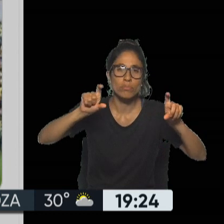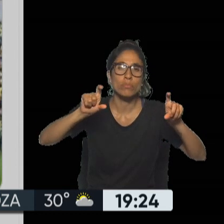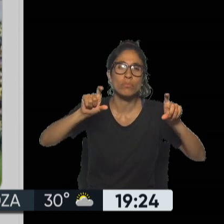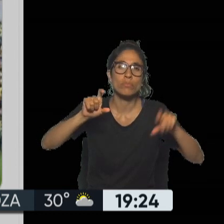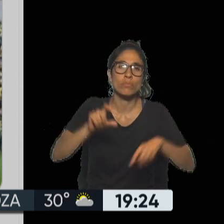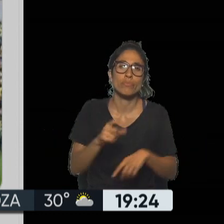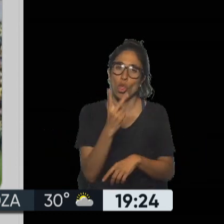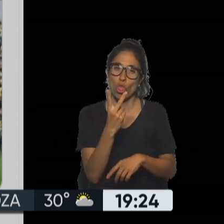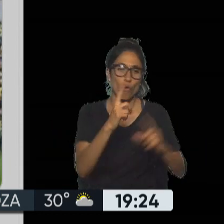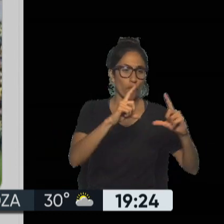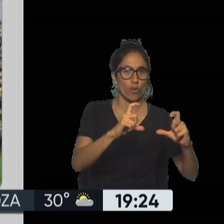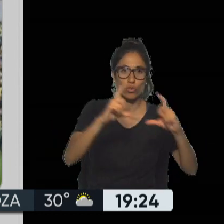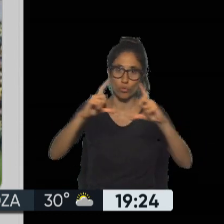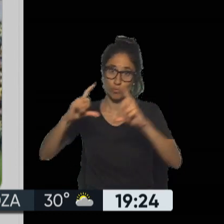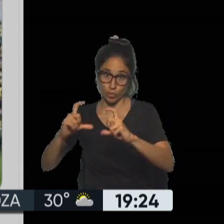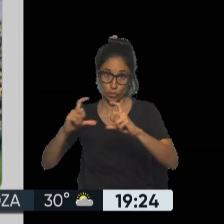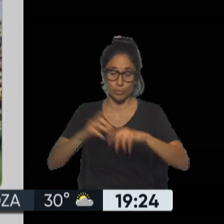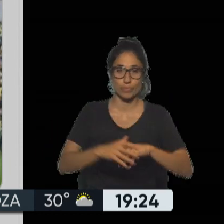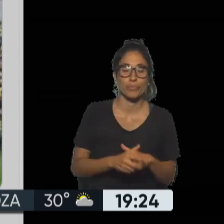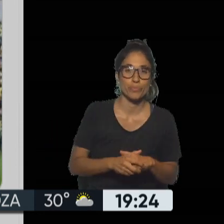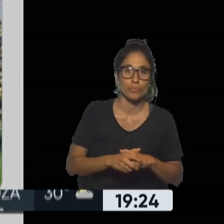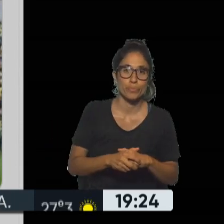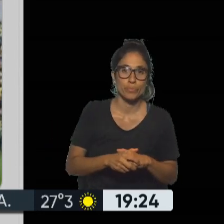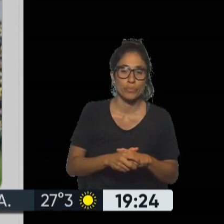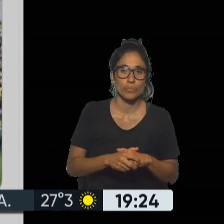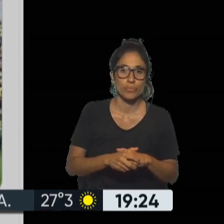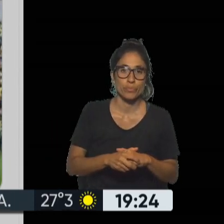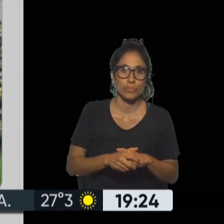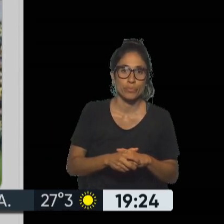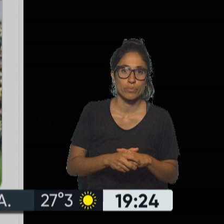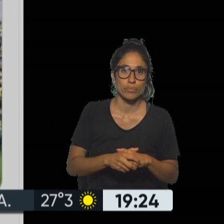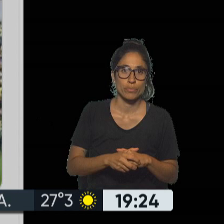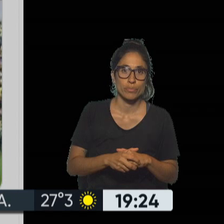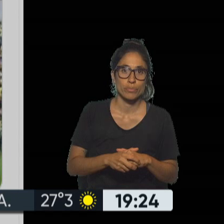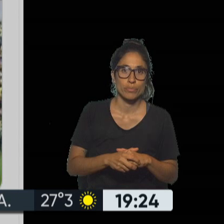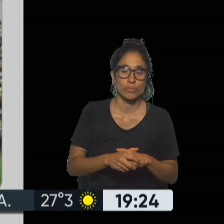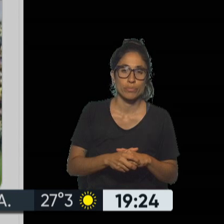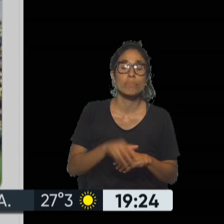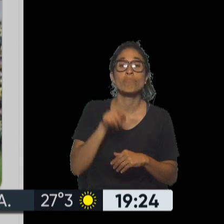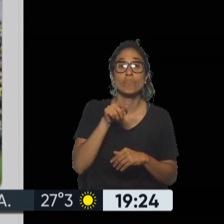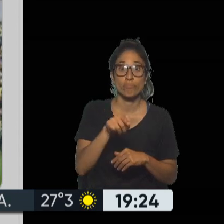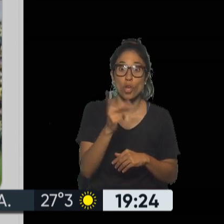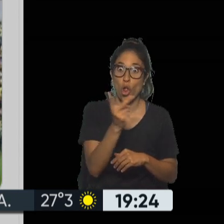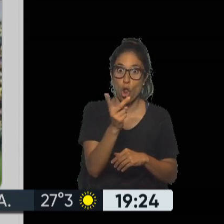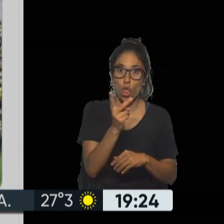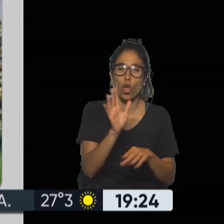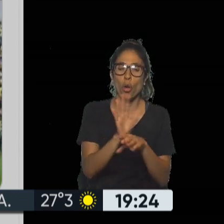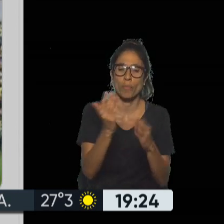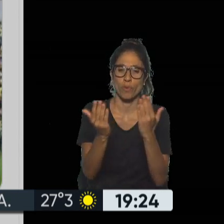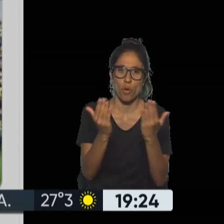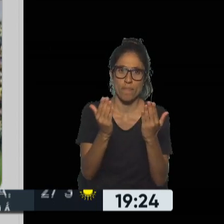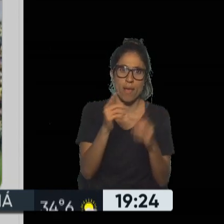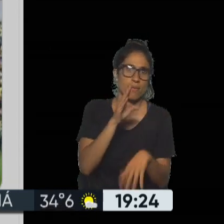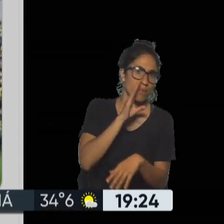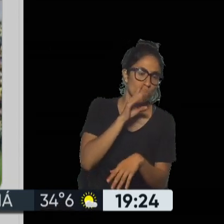puso dos imágenes y obviamente en lo que ella detalla remite precisamente a la toma del Capitolio en aquella fecha